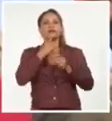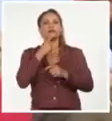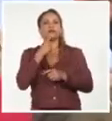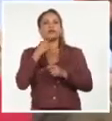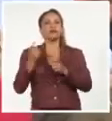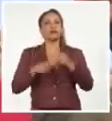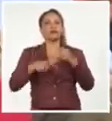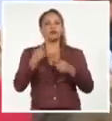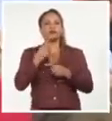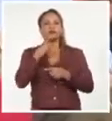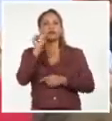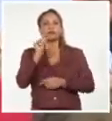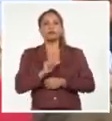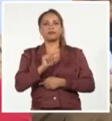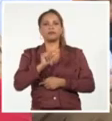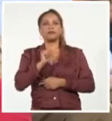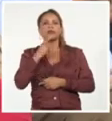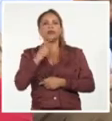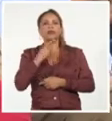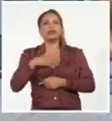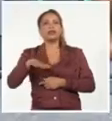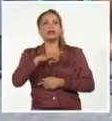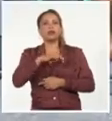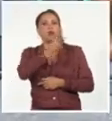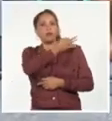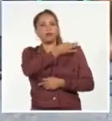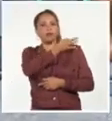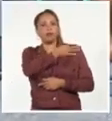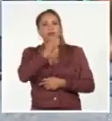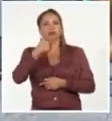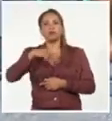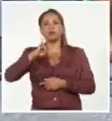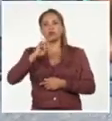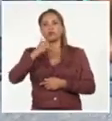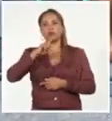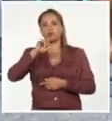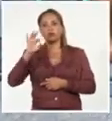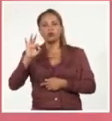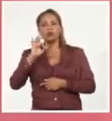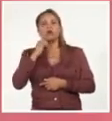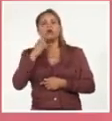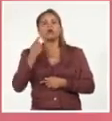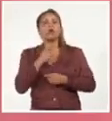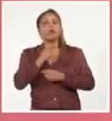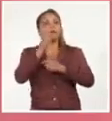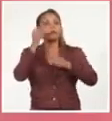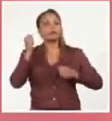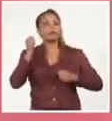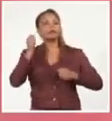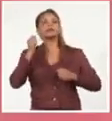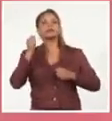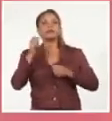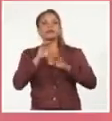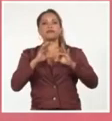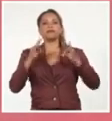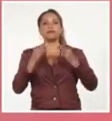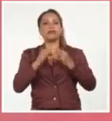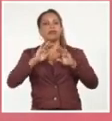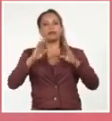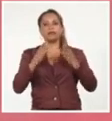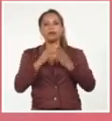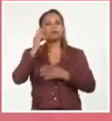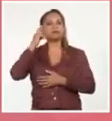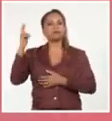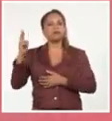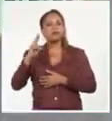Batista, el comandante Julio Camacho Aguilera, combatientes y familiares de los héroes y mártires de la gesta, recordaron en un